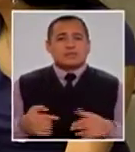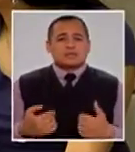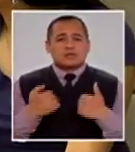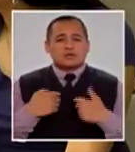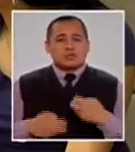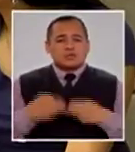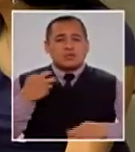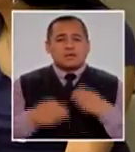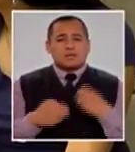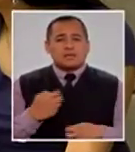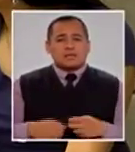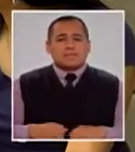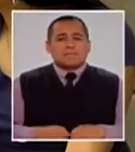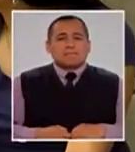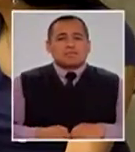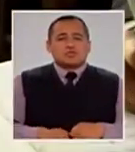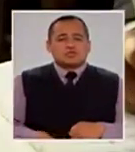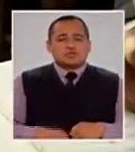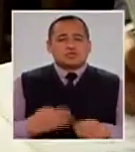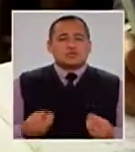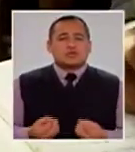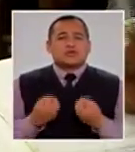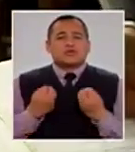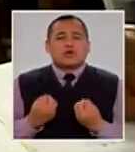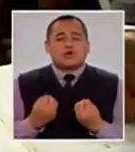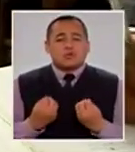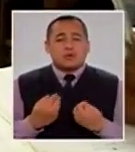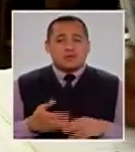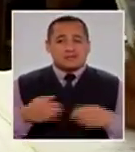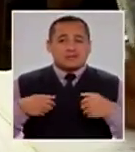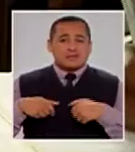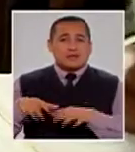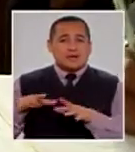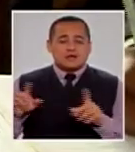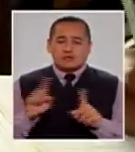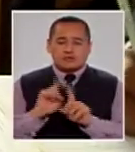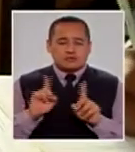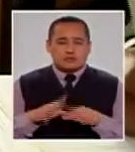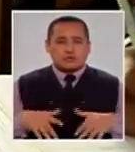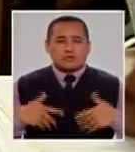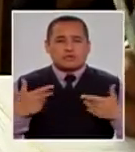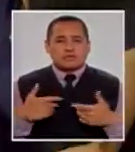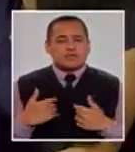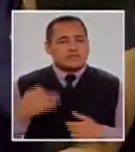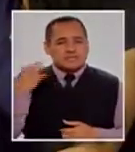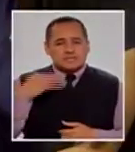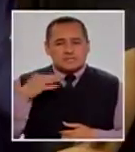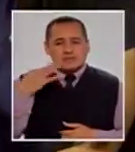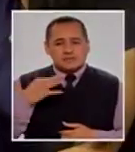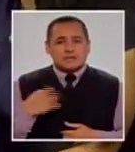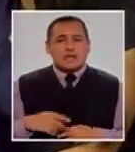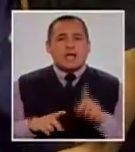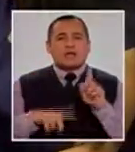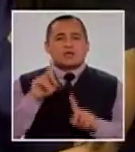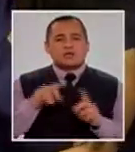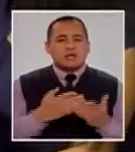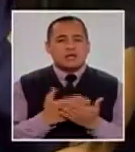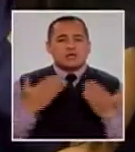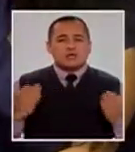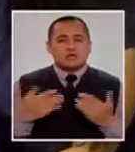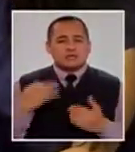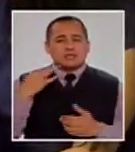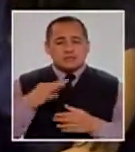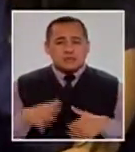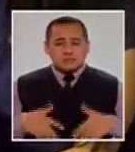tiene un problema de retención de brina. Como le digo, de dejarlo no vas a poder. Siempre tenga que, algunas